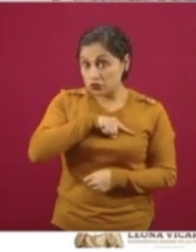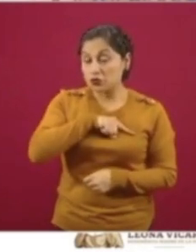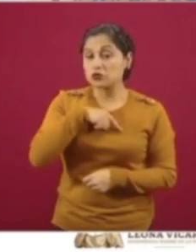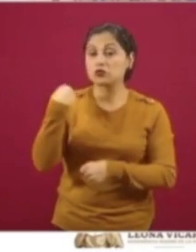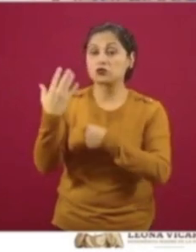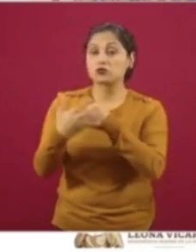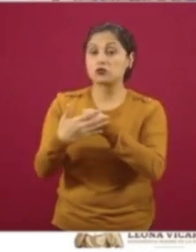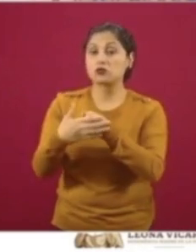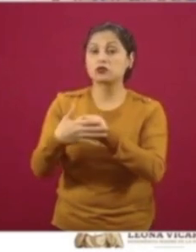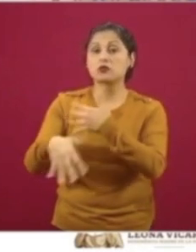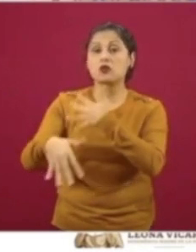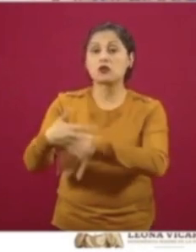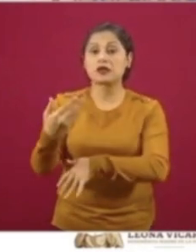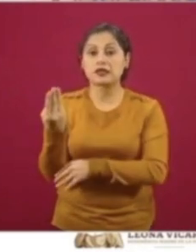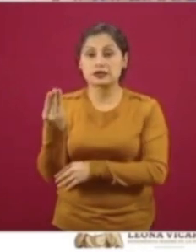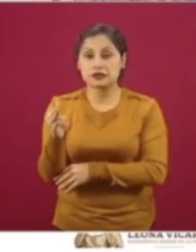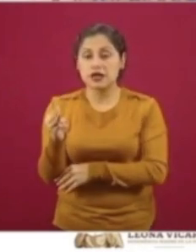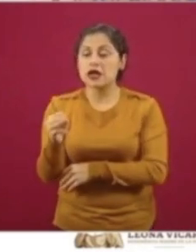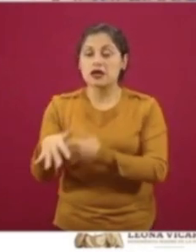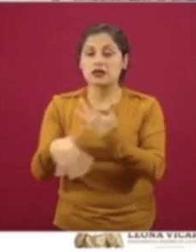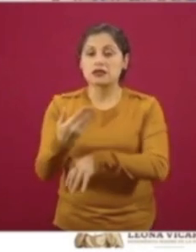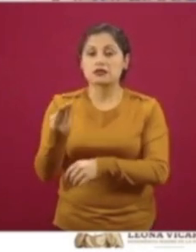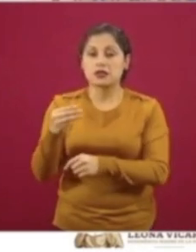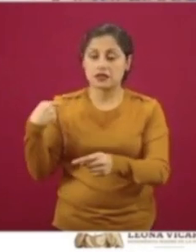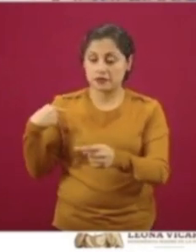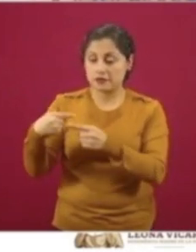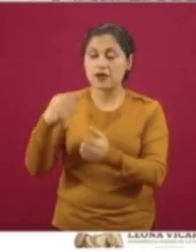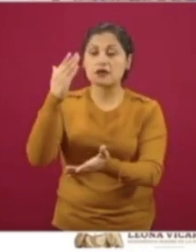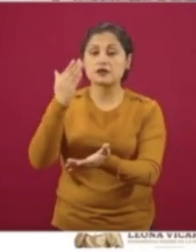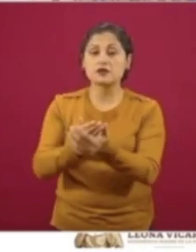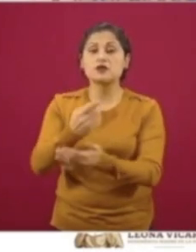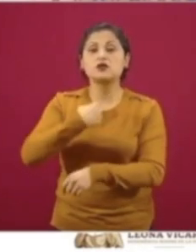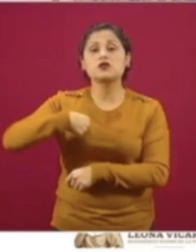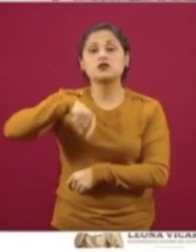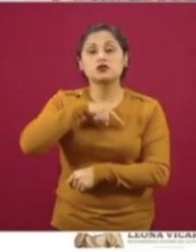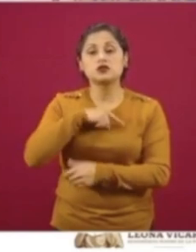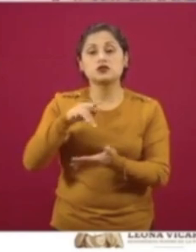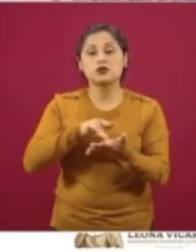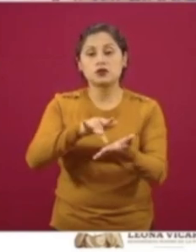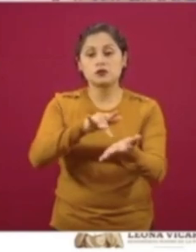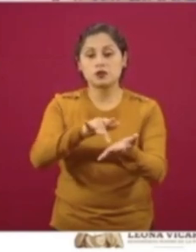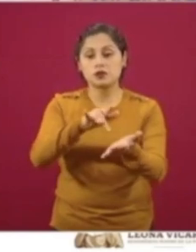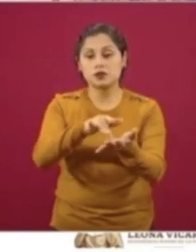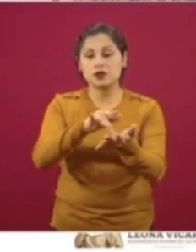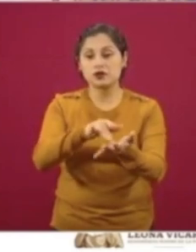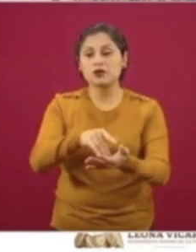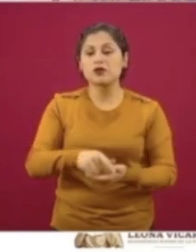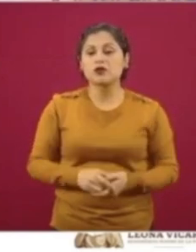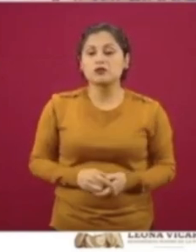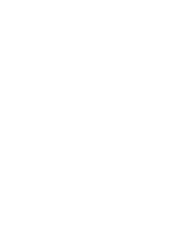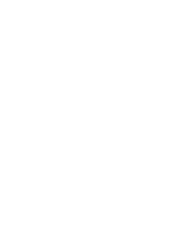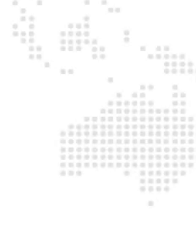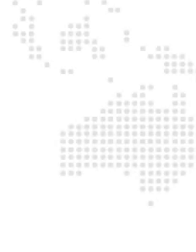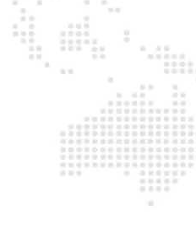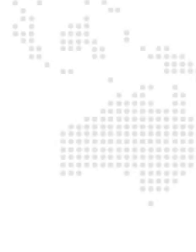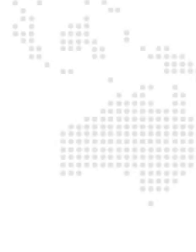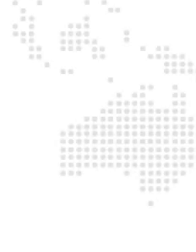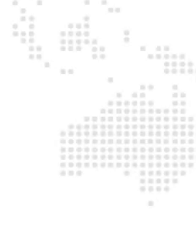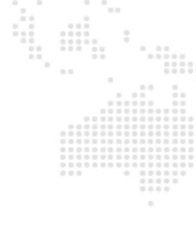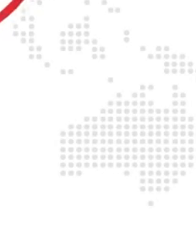de mayo estamos apoyando a 411 mil 838 productores indígenas.